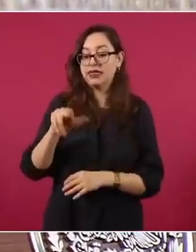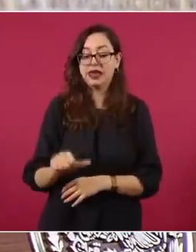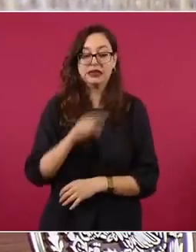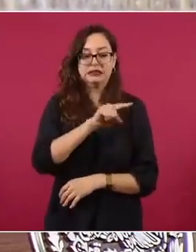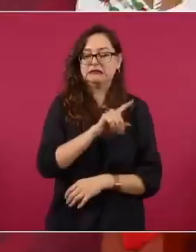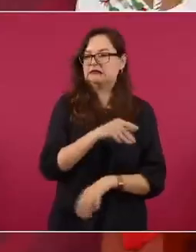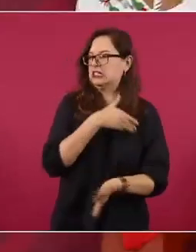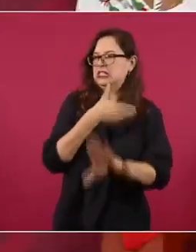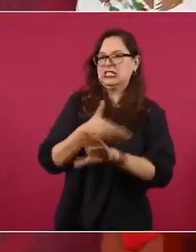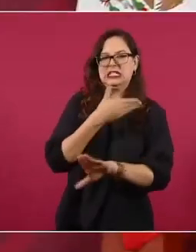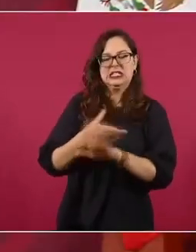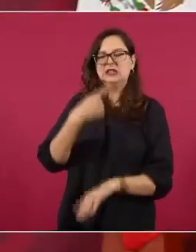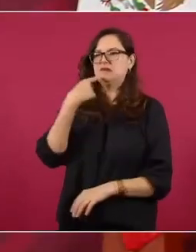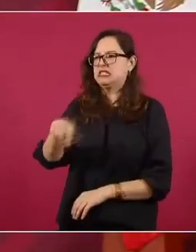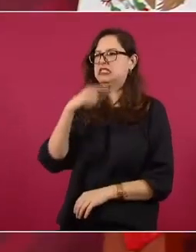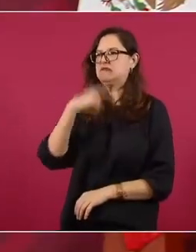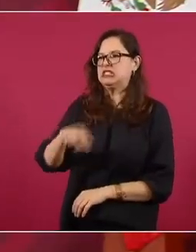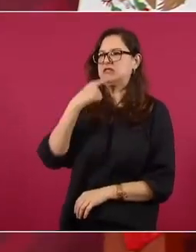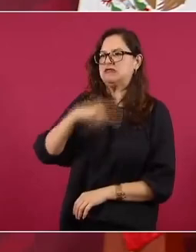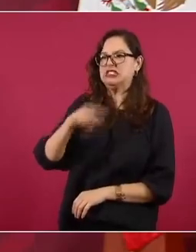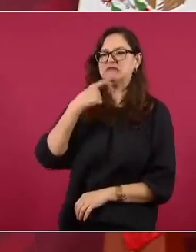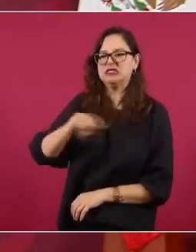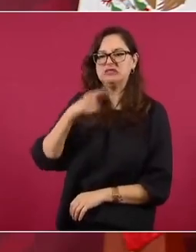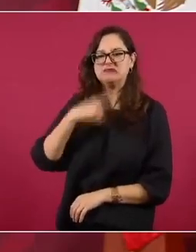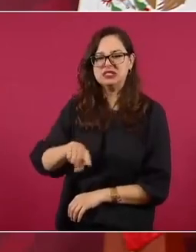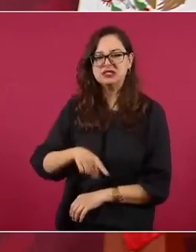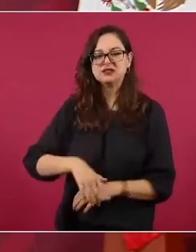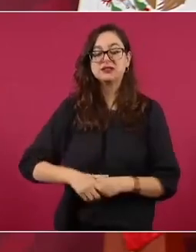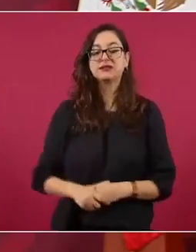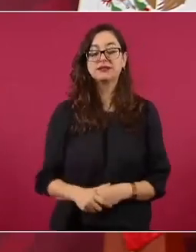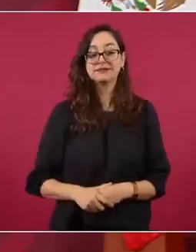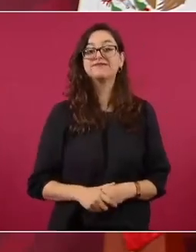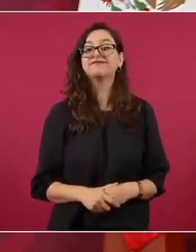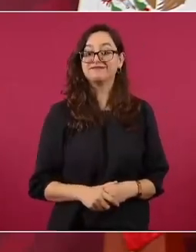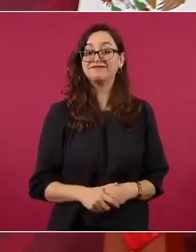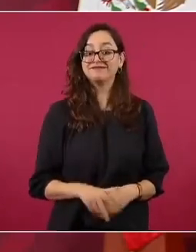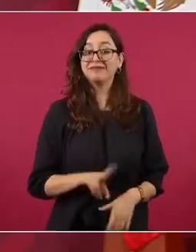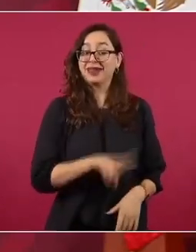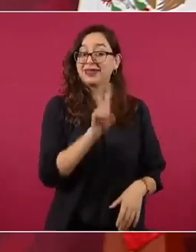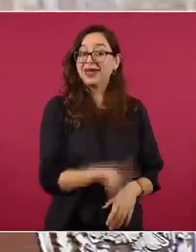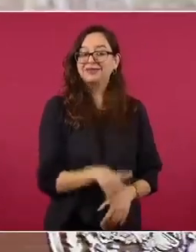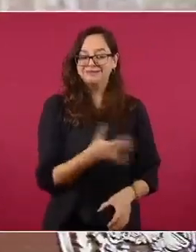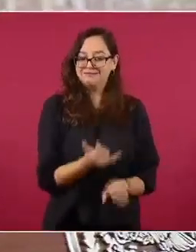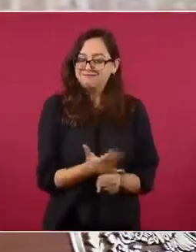Fuerzas Armadas? O sea, ahí no ha sido fácil.